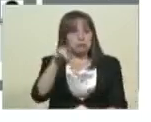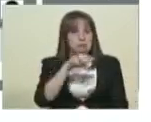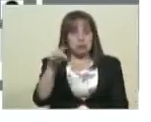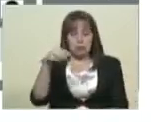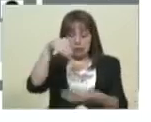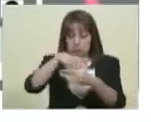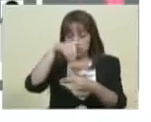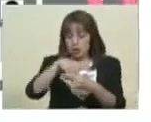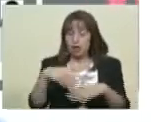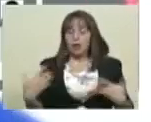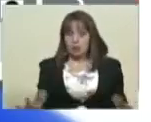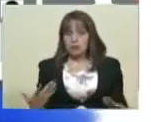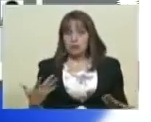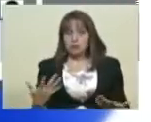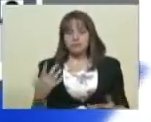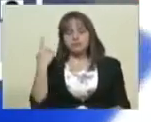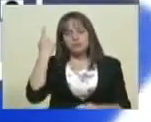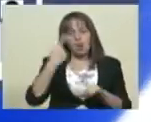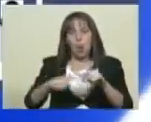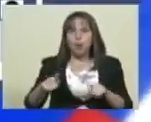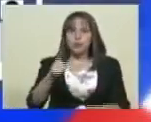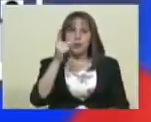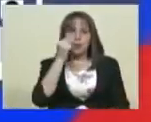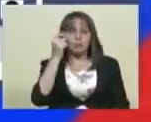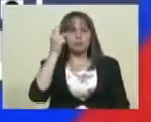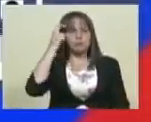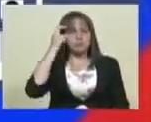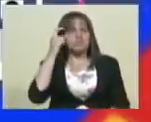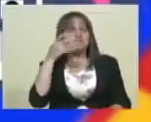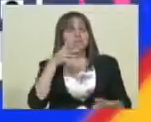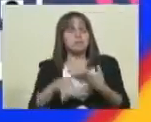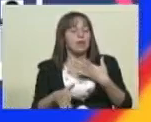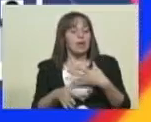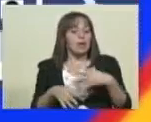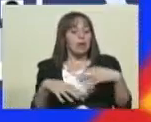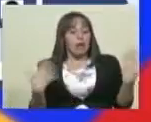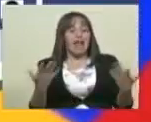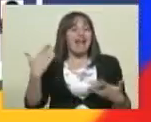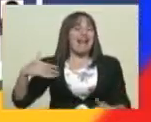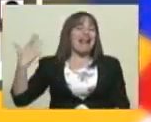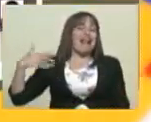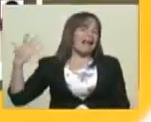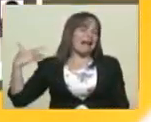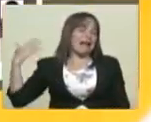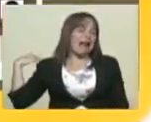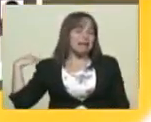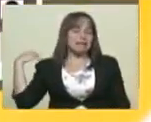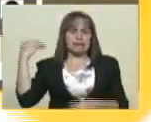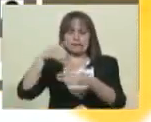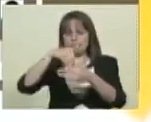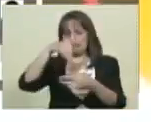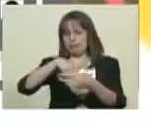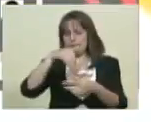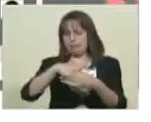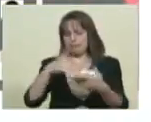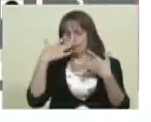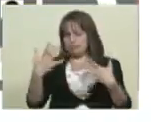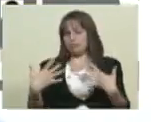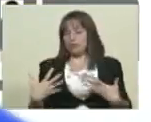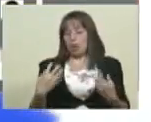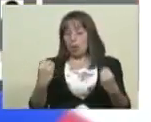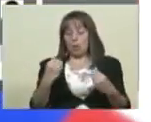quiero decir, por otro lado, mira, esas son cuestiones del pasado. El electorado venezolano ha